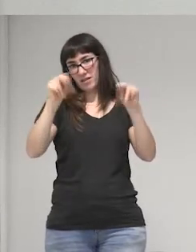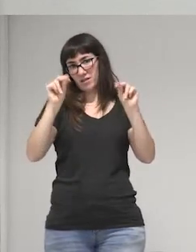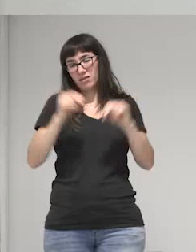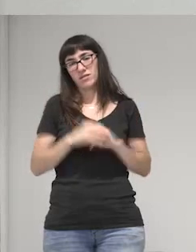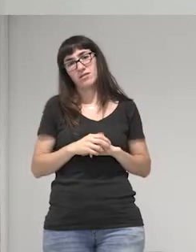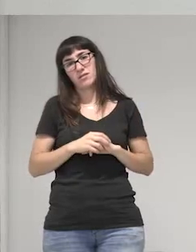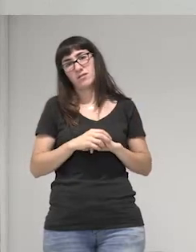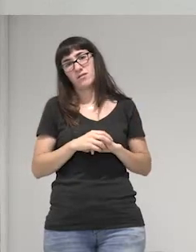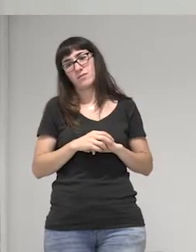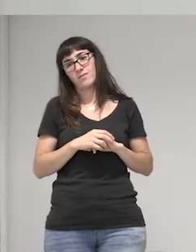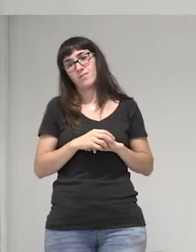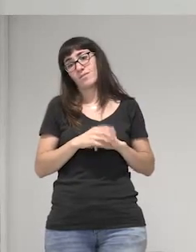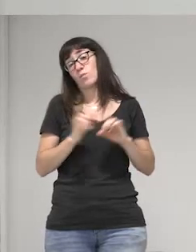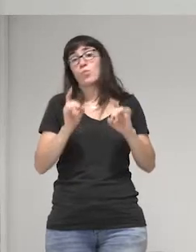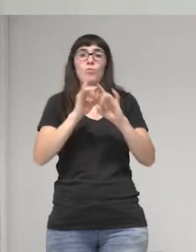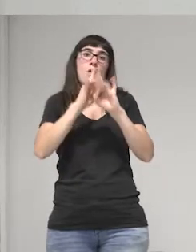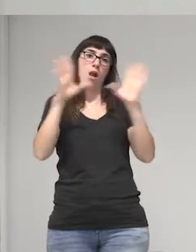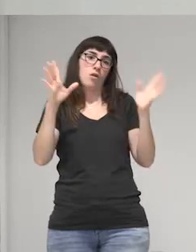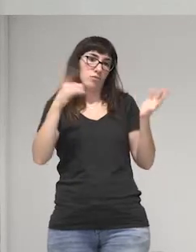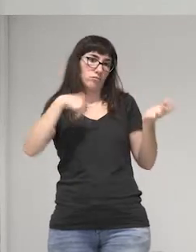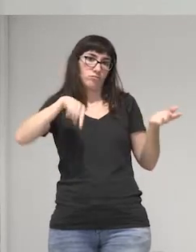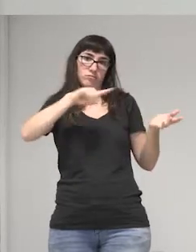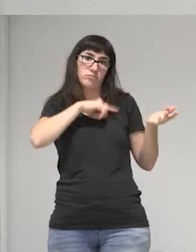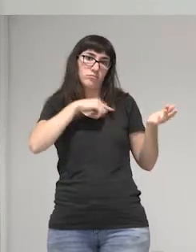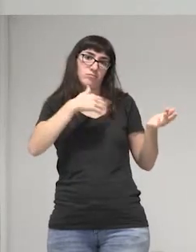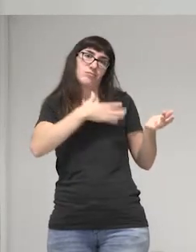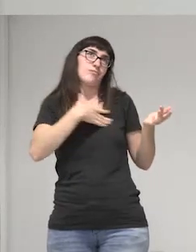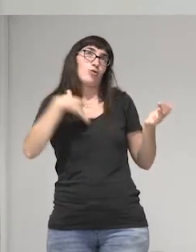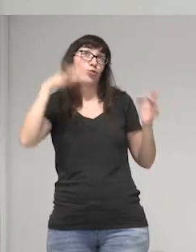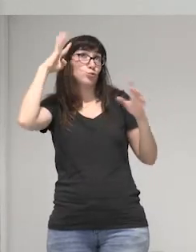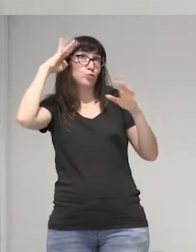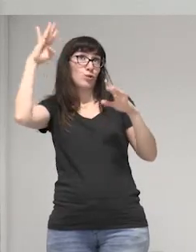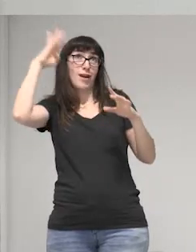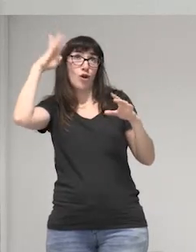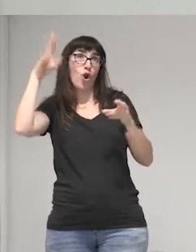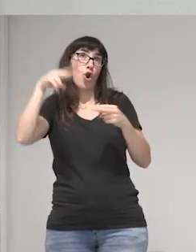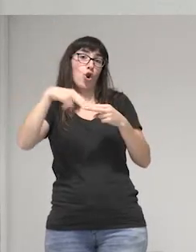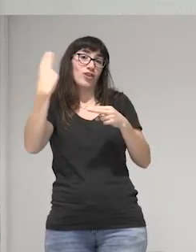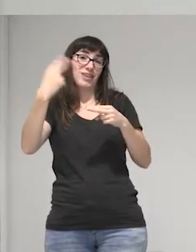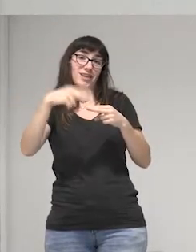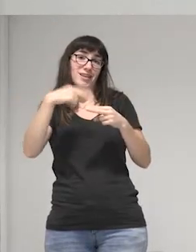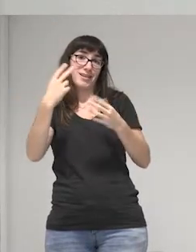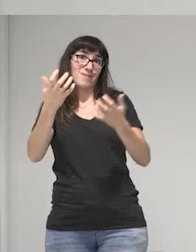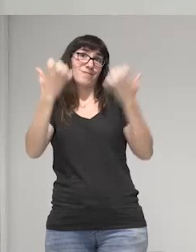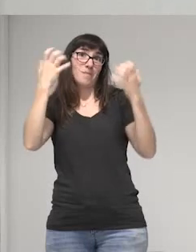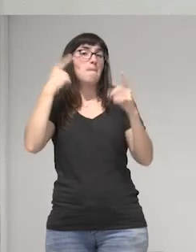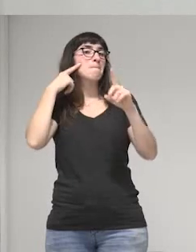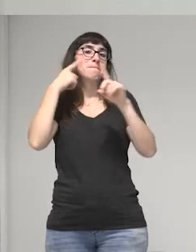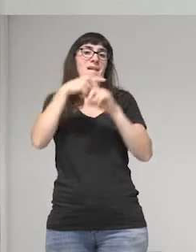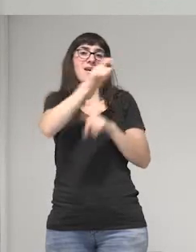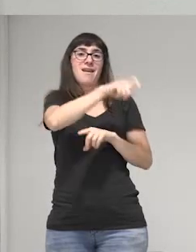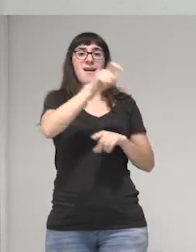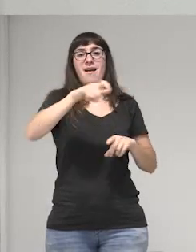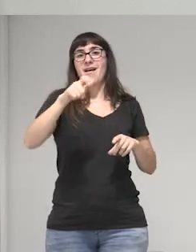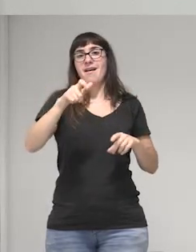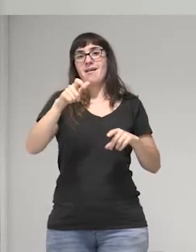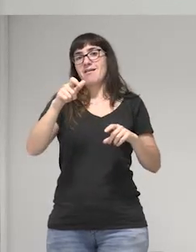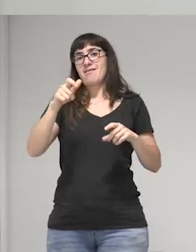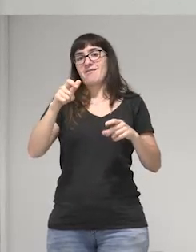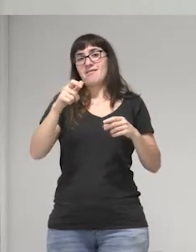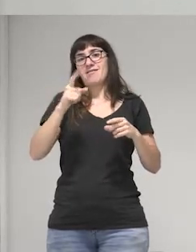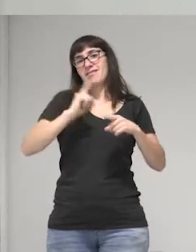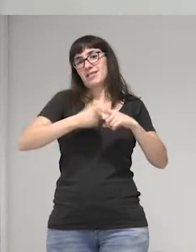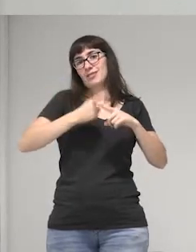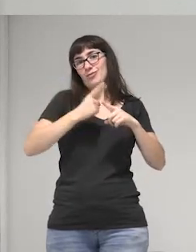claro nuestro sueño como les digo es sacarnos la lotería para que ya ninguna compañera ejerza porque porque no lo ejercen porque quieran también